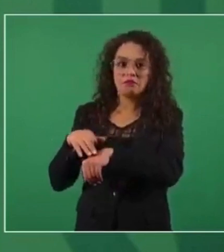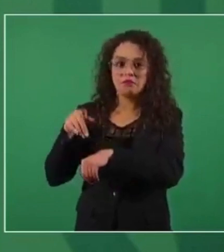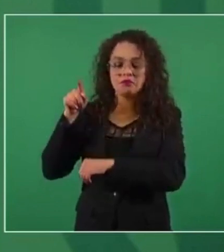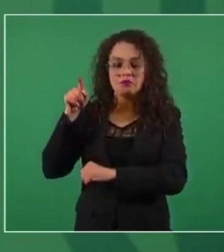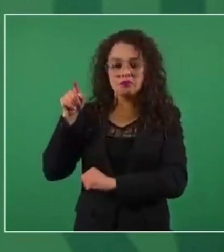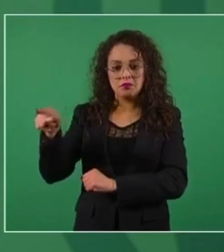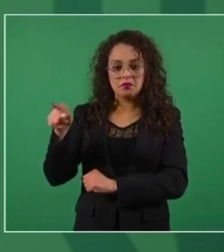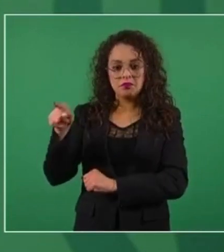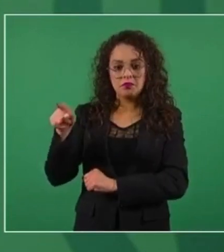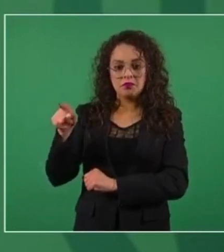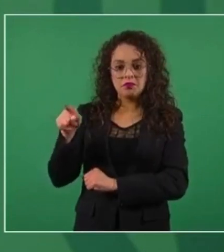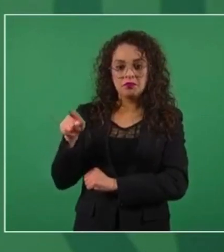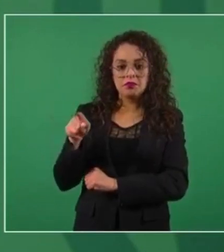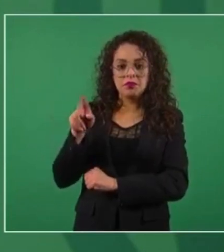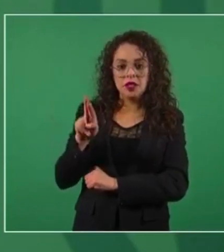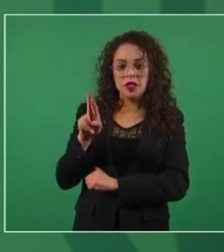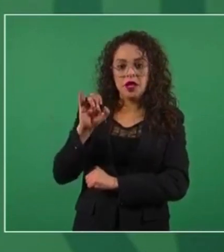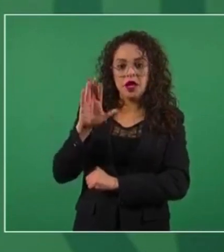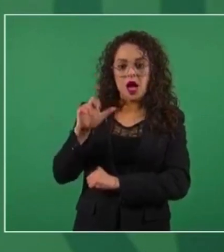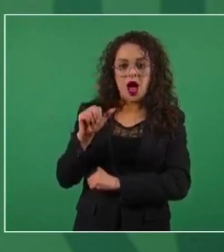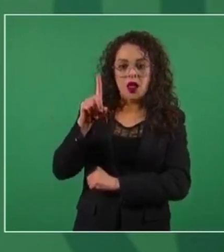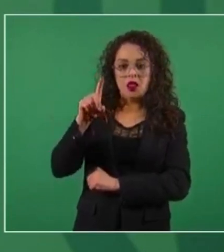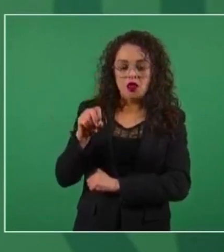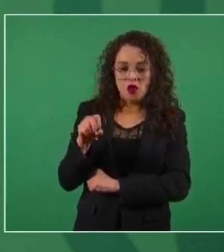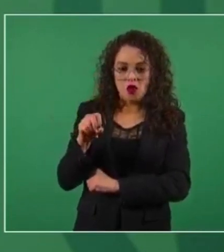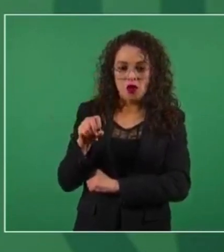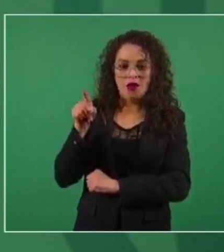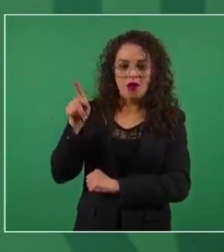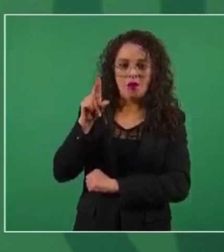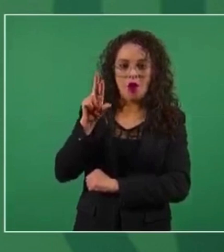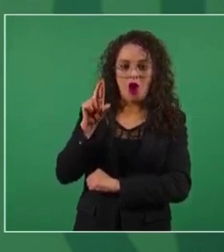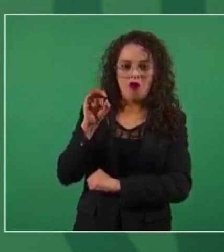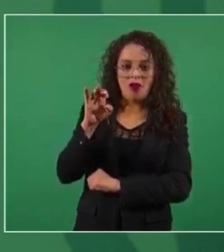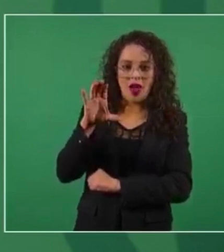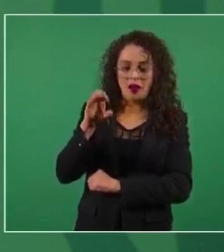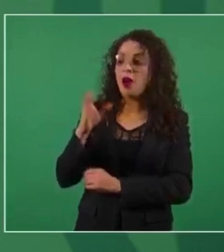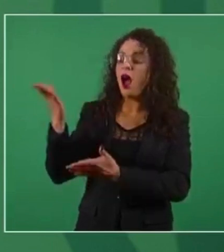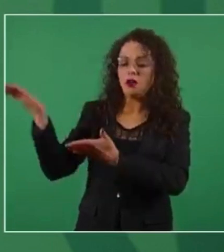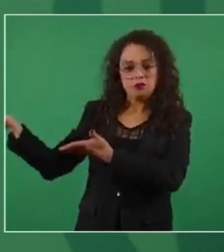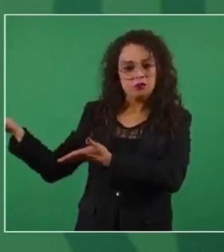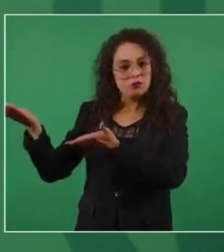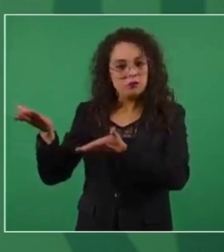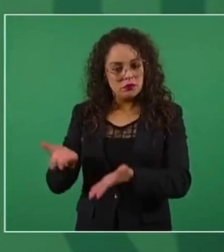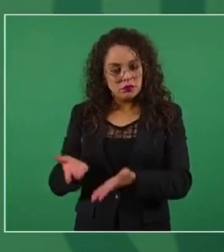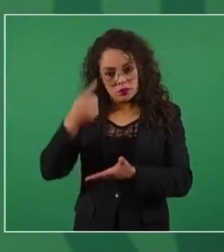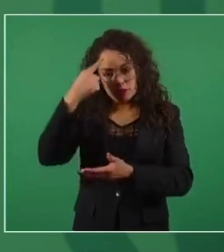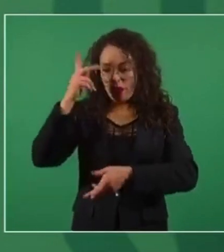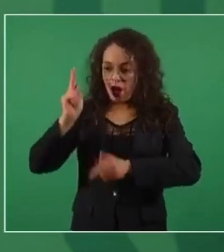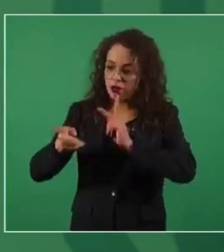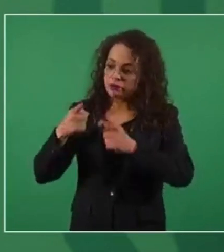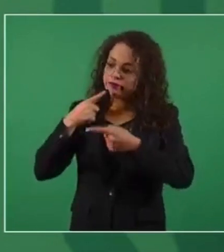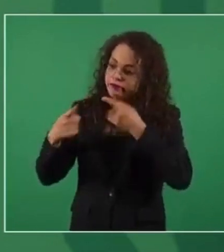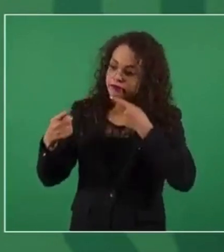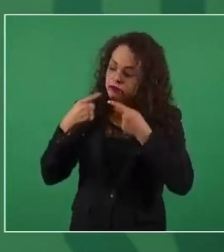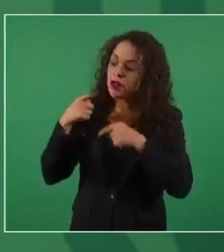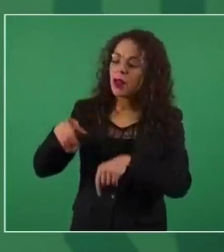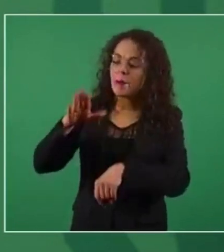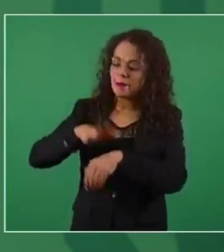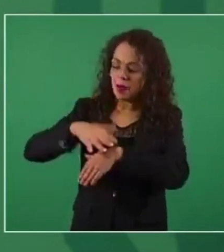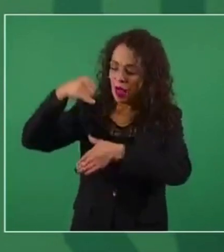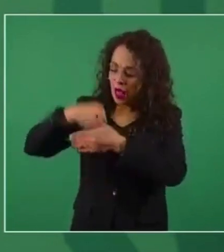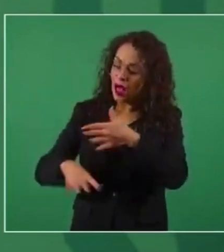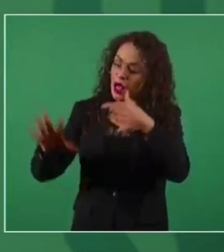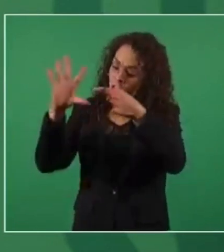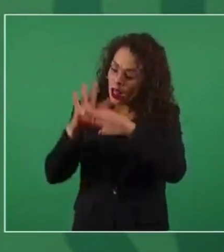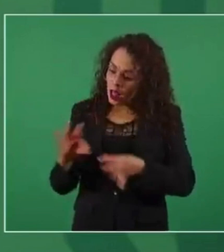consumidor, Ricardo Sheffield los reciba y les explique el porqué